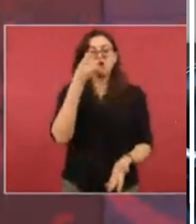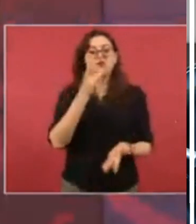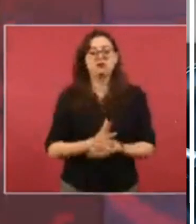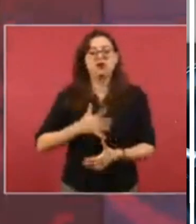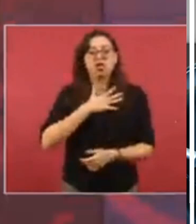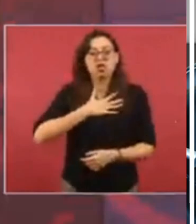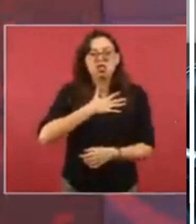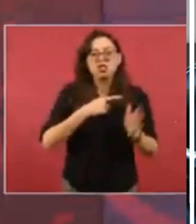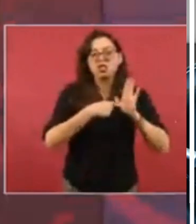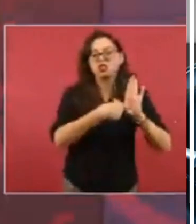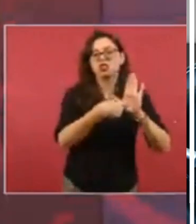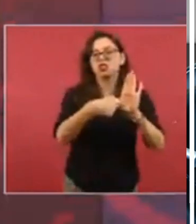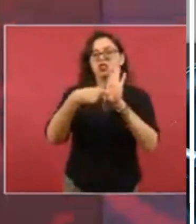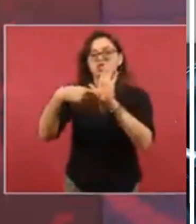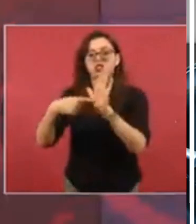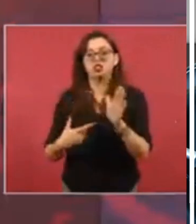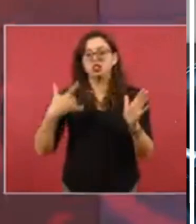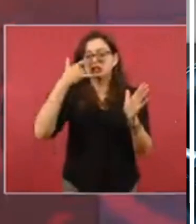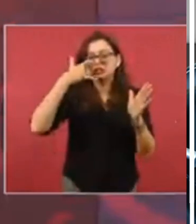pero que no contribuyen